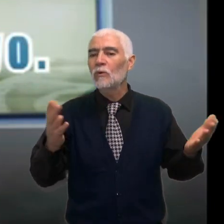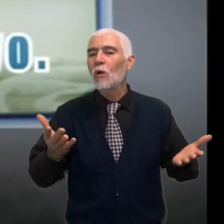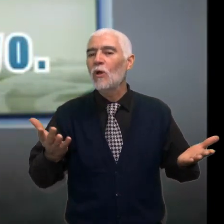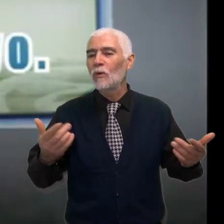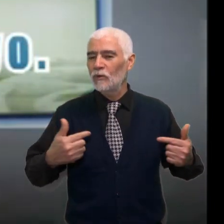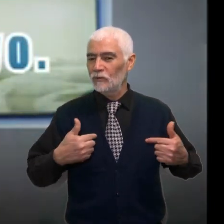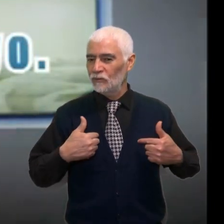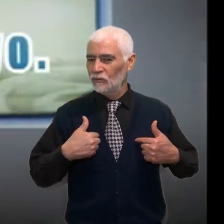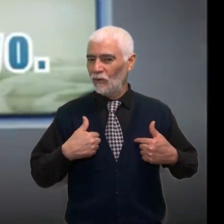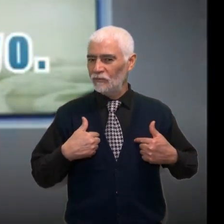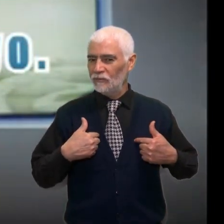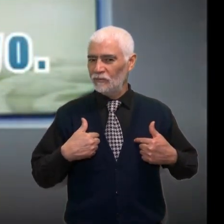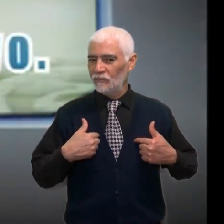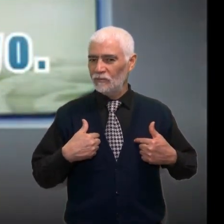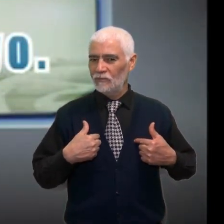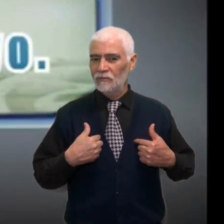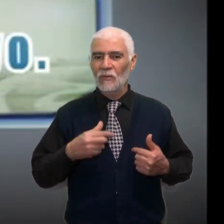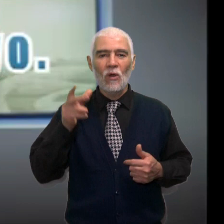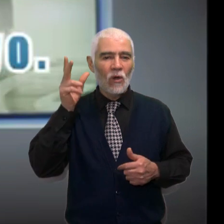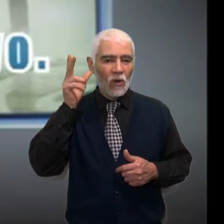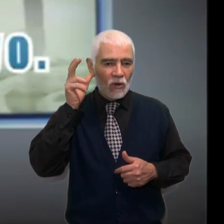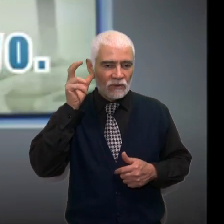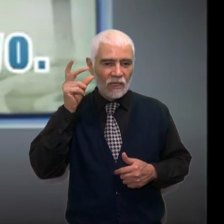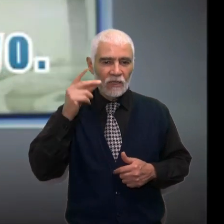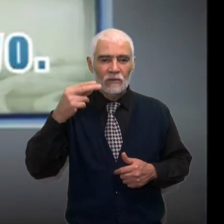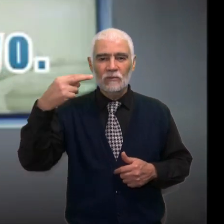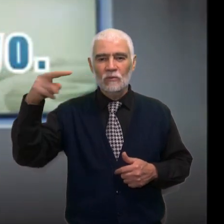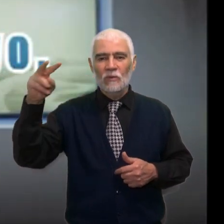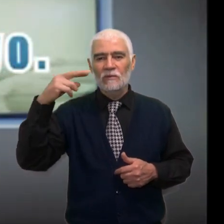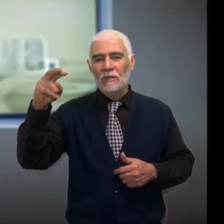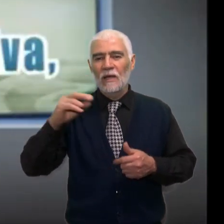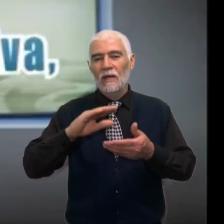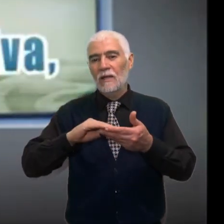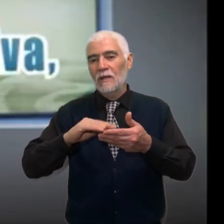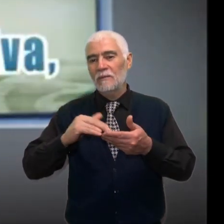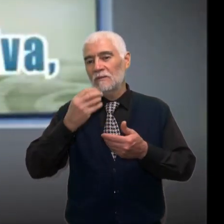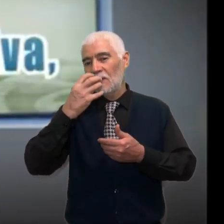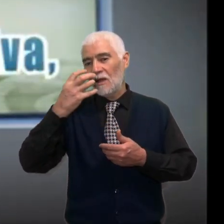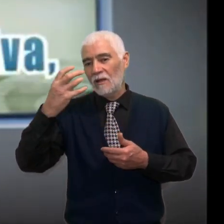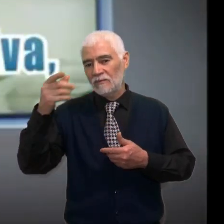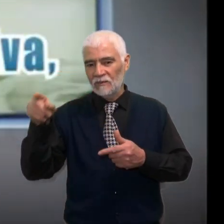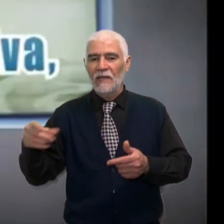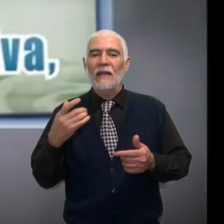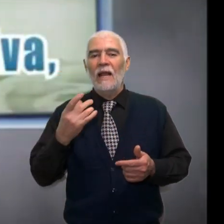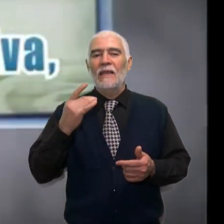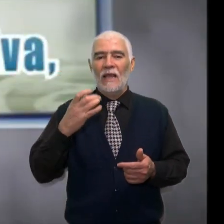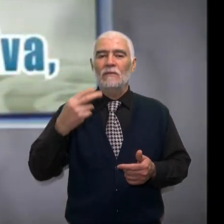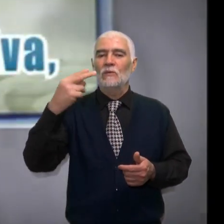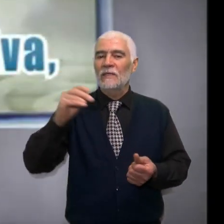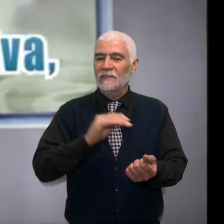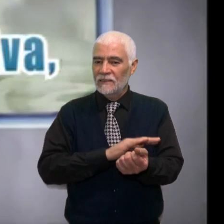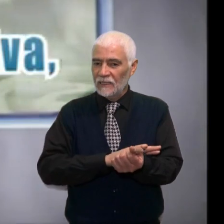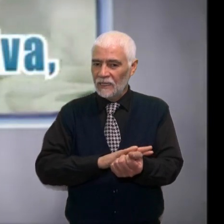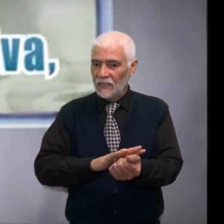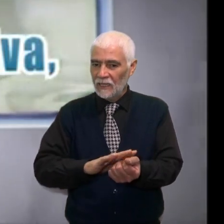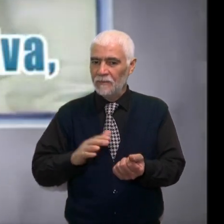como yo Oí de sus gemidos, de su